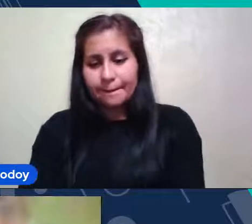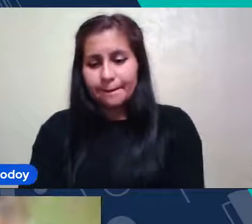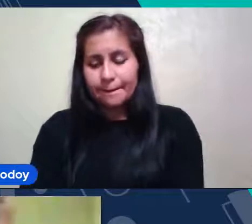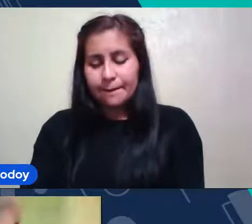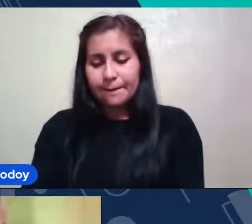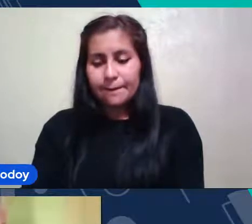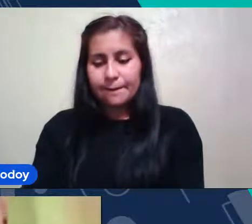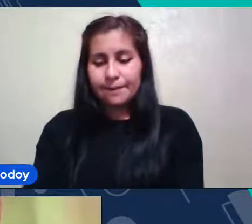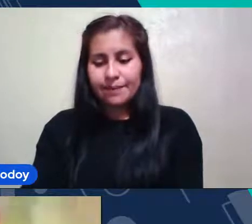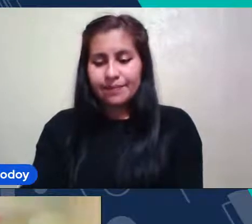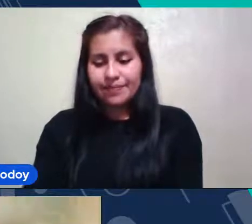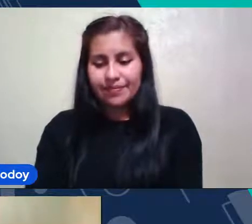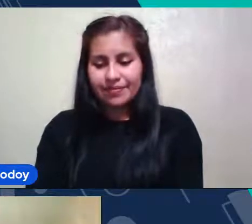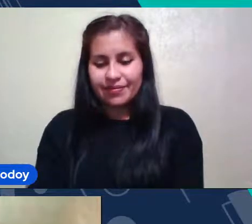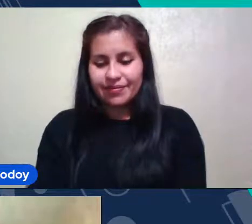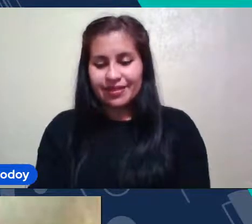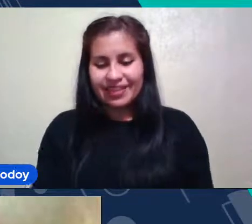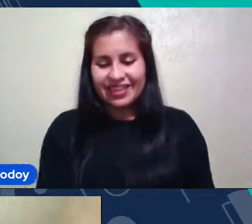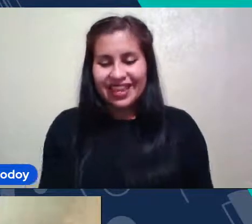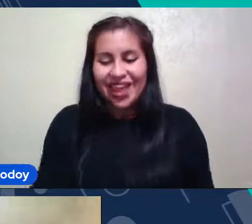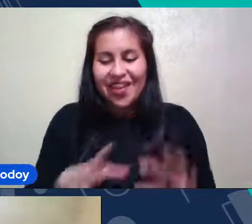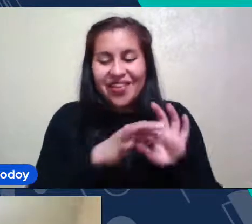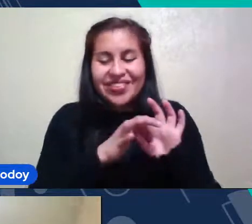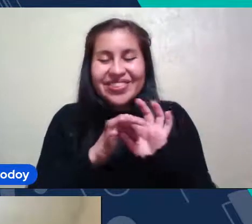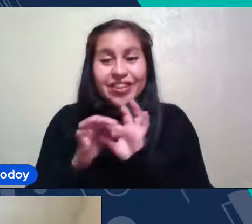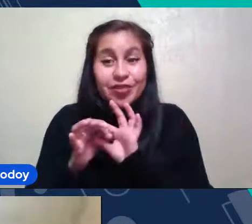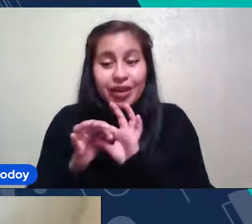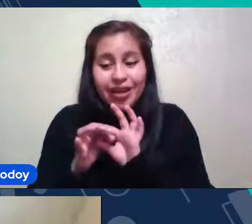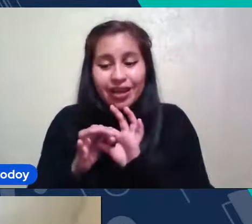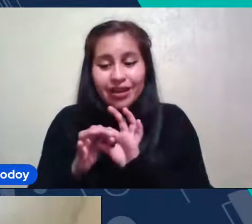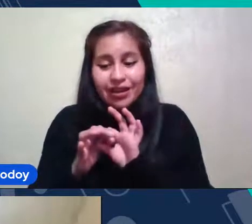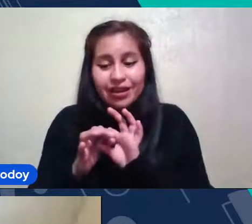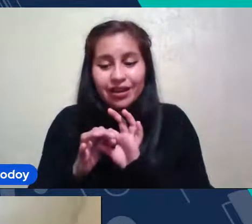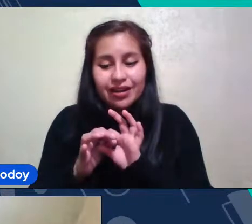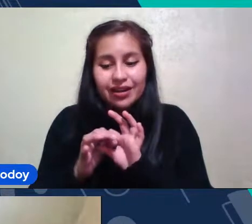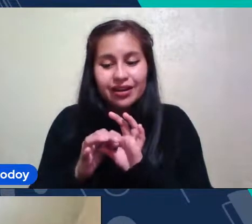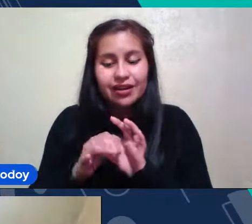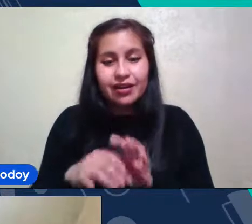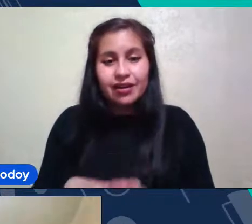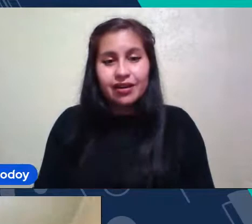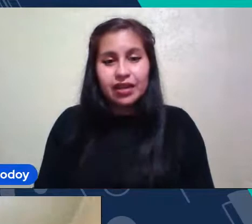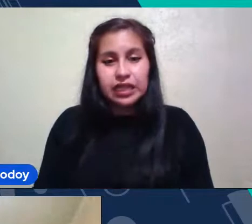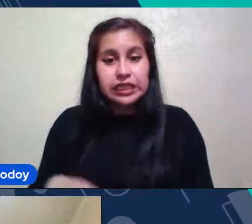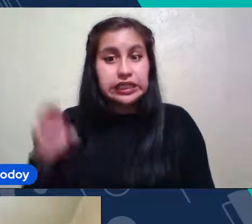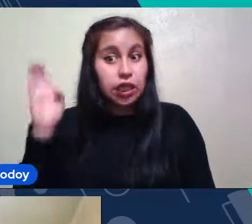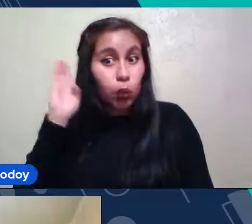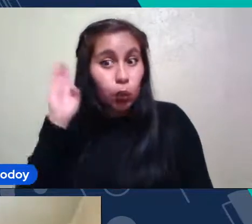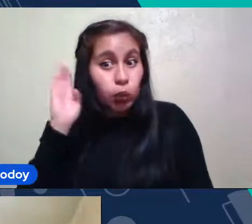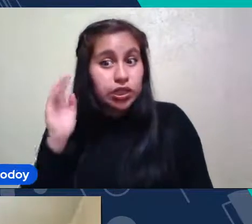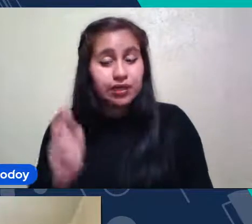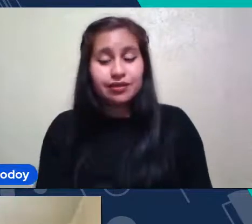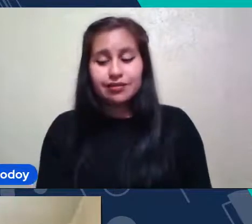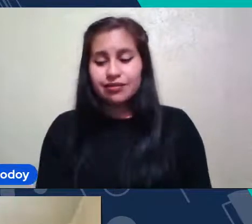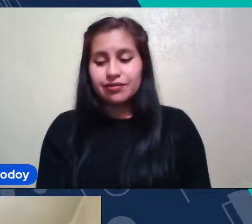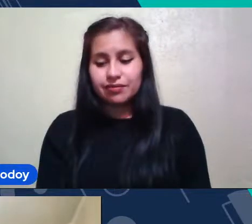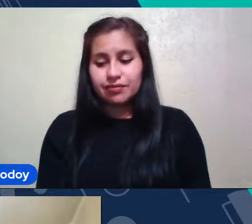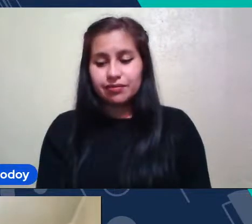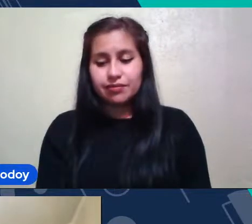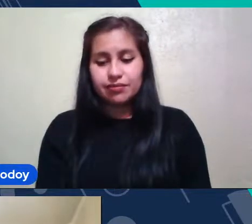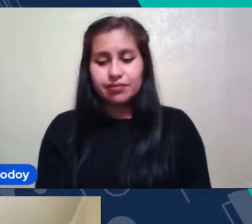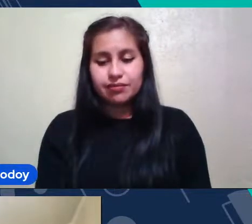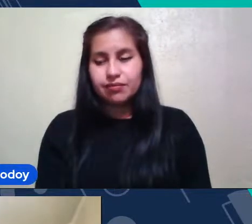Bueno Ahí entra Simón Mientras Simón Va arreglando Ahí se te escucha Sí